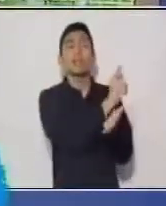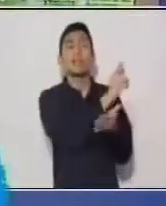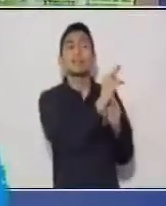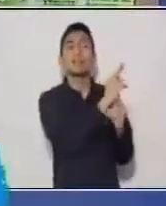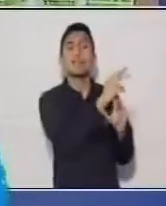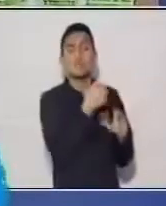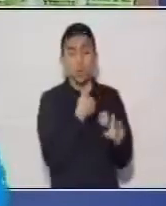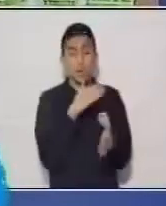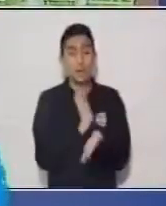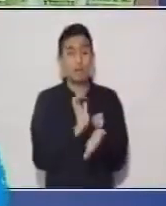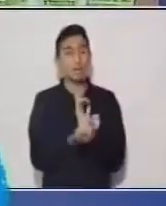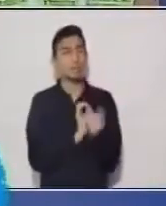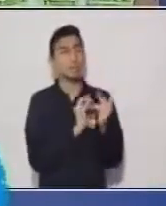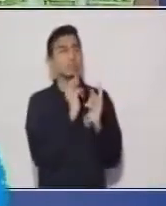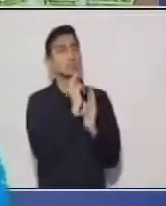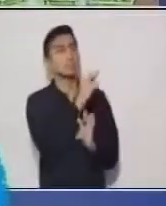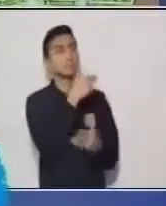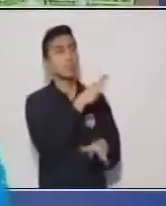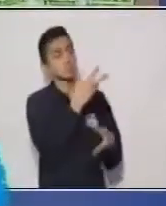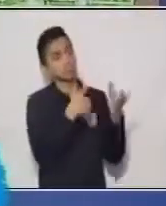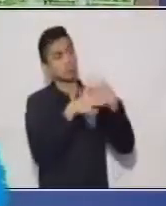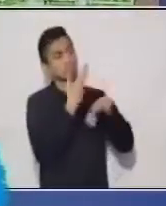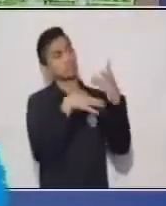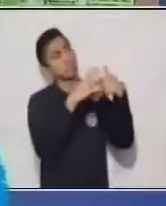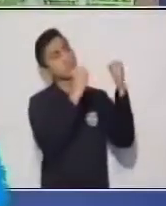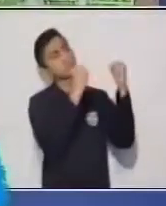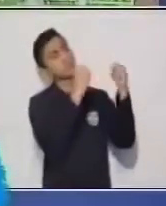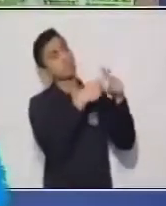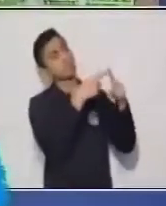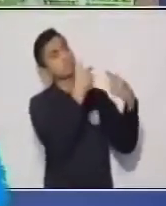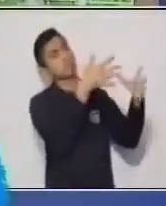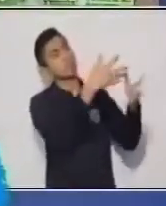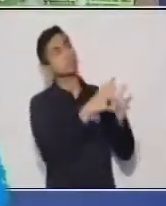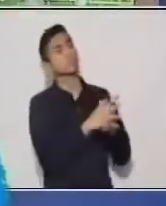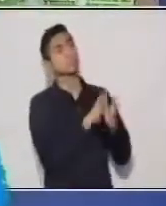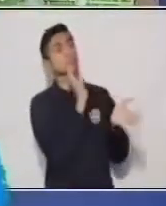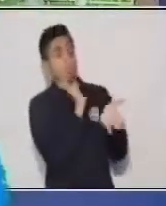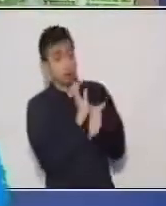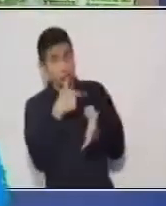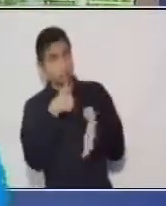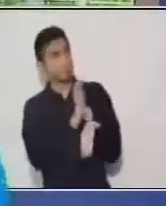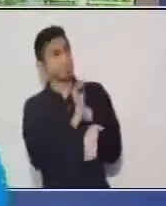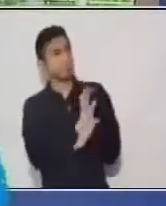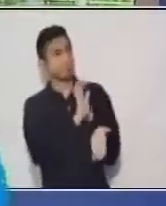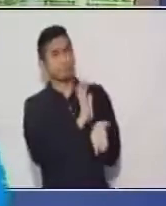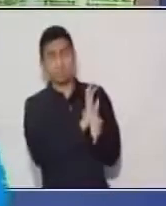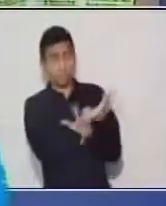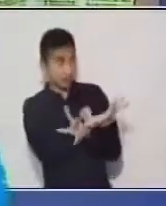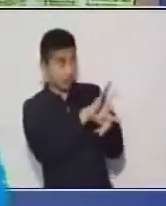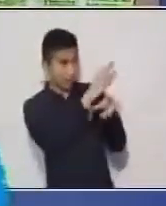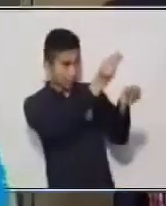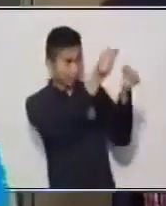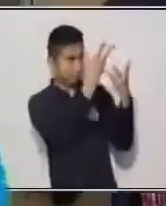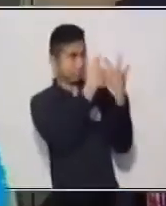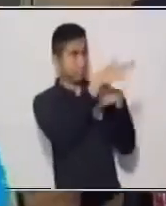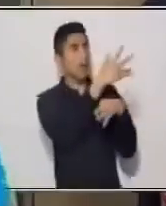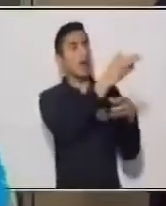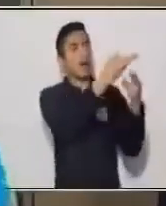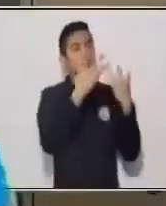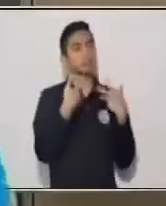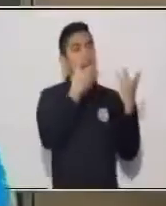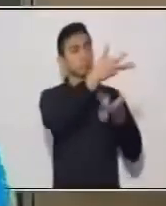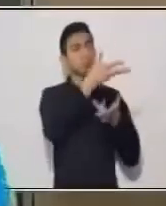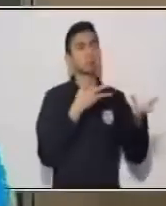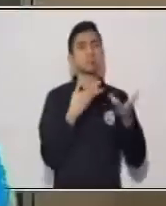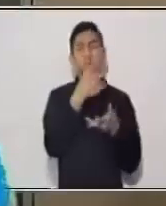intención por la cual se está dando un mensaje o se está transmitiendo la información. Y se espera una respuesta